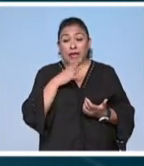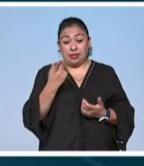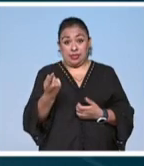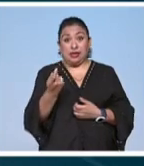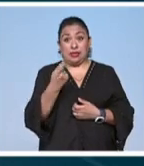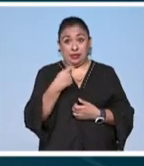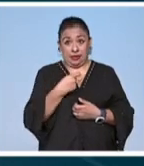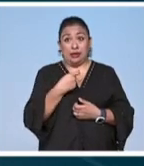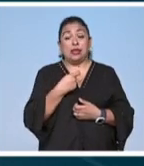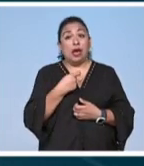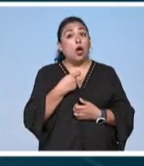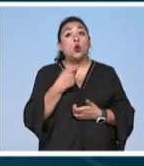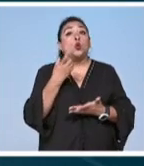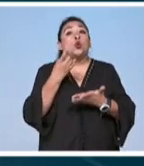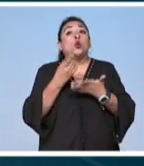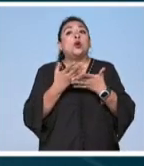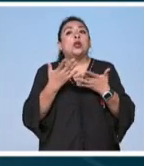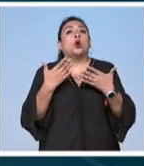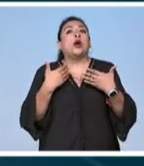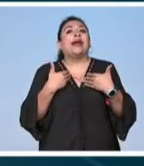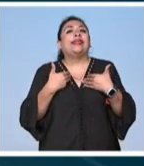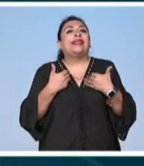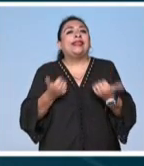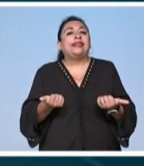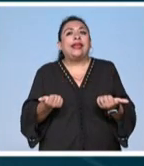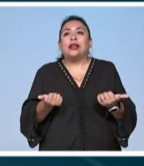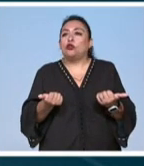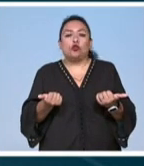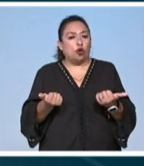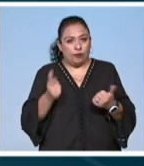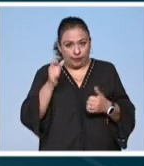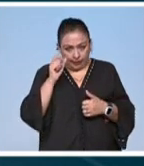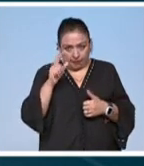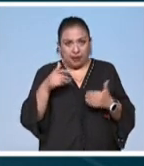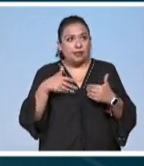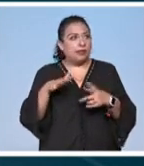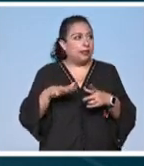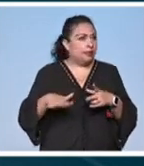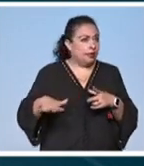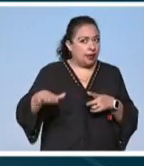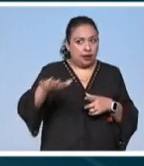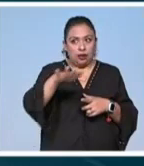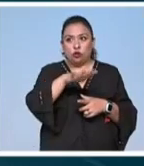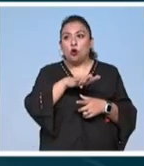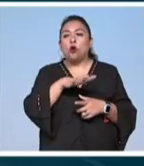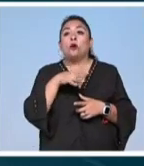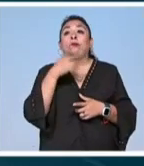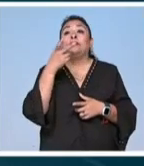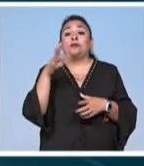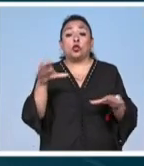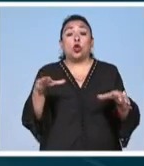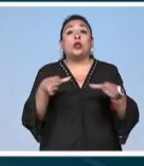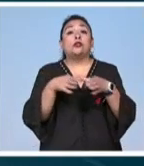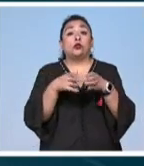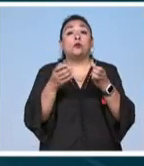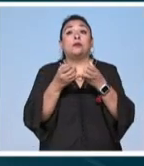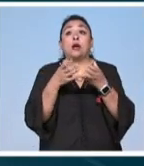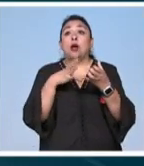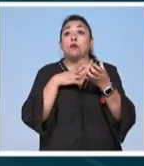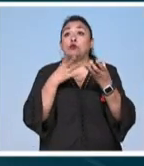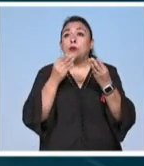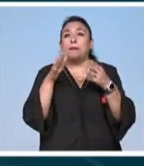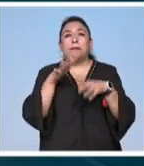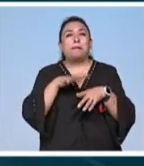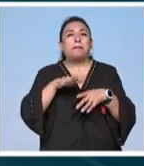una identidad no sólo es intentar entenderse sino de igual manera entender el entorno es por ello que esta colección también cuenta con una amplia